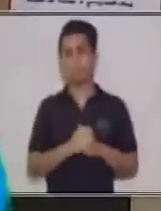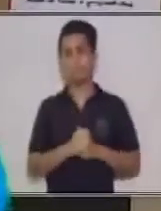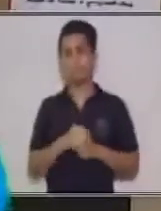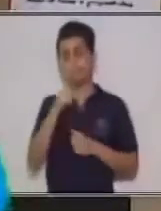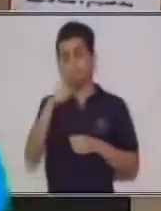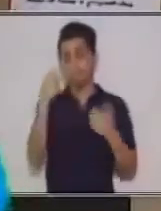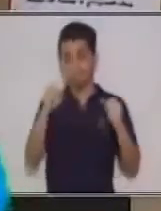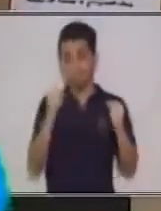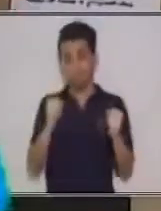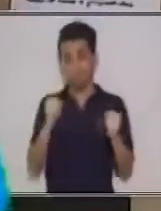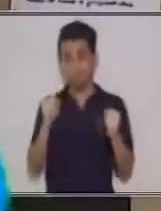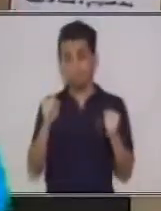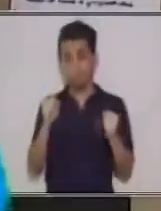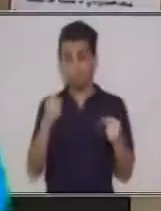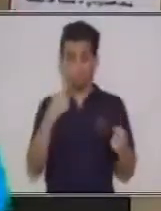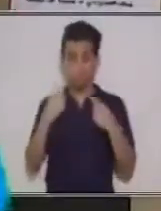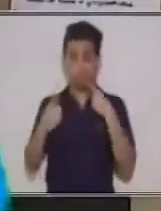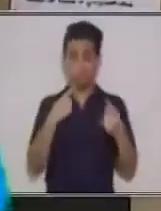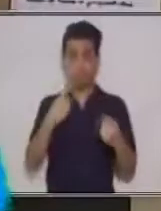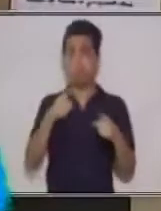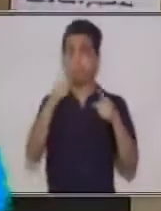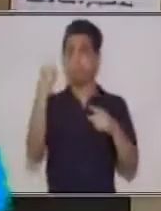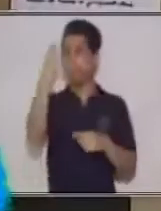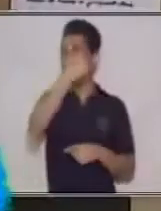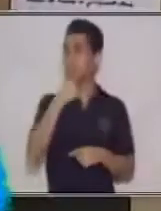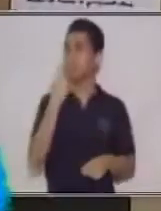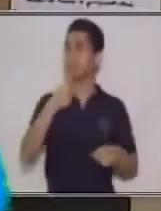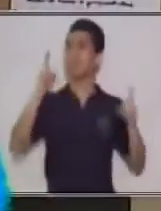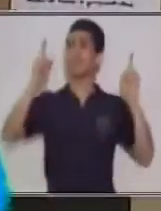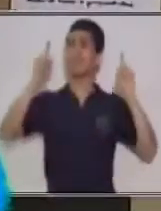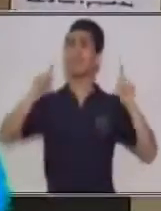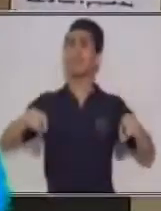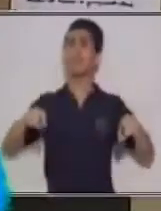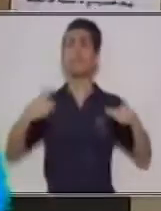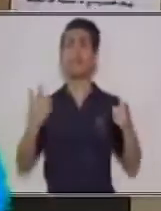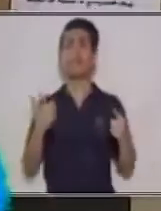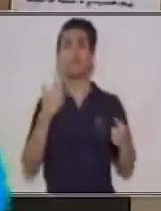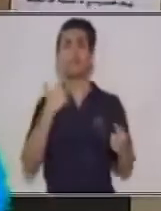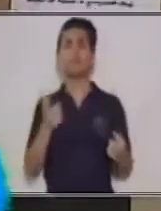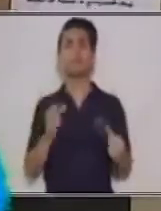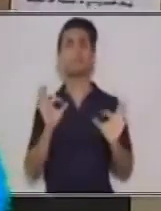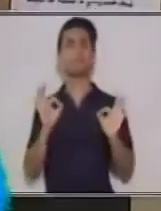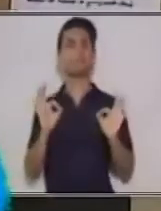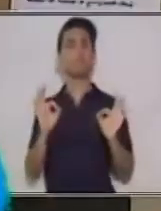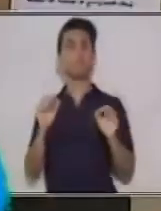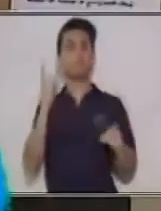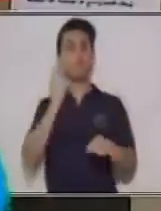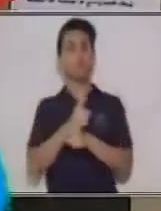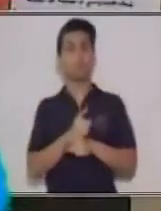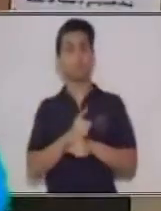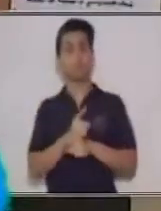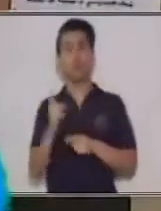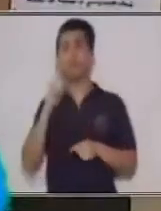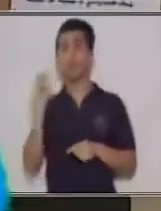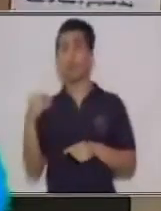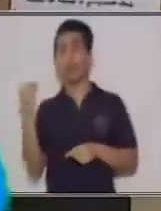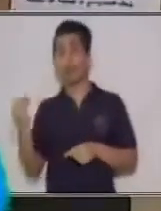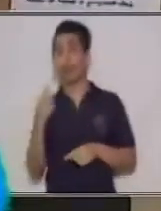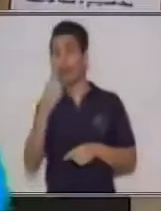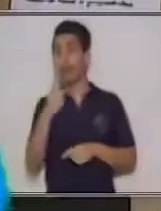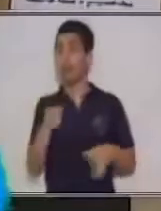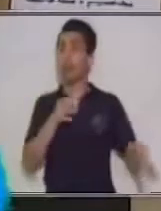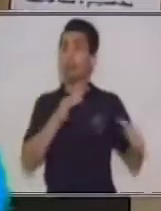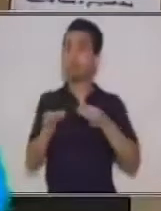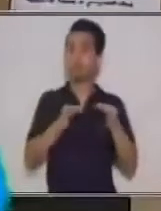elaborar un discurso, su rostro debe demostrar ese elemento expresivo correcto. Porque si usted está